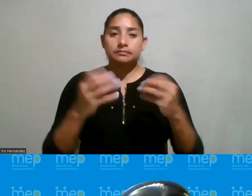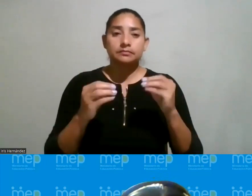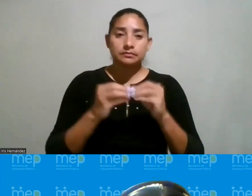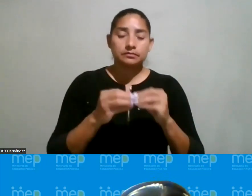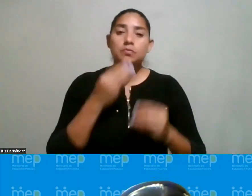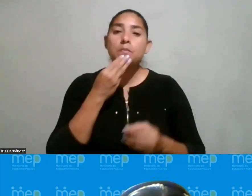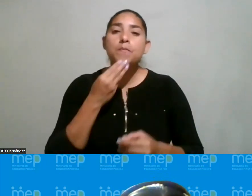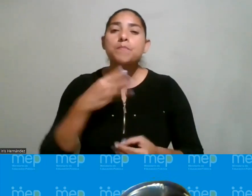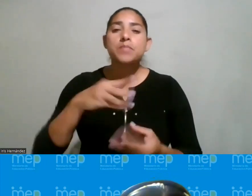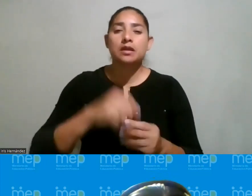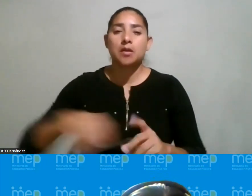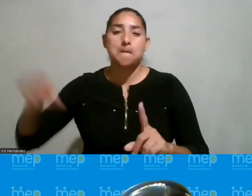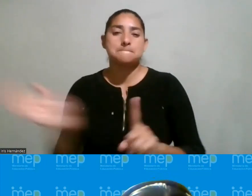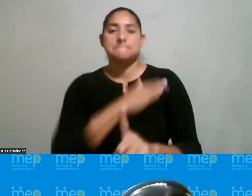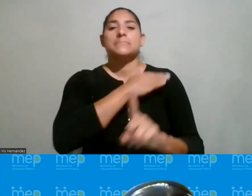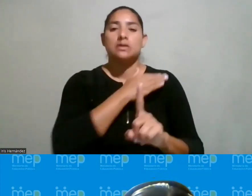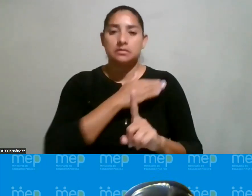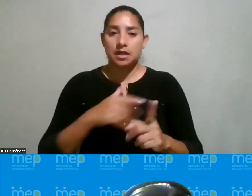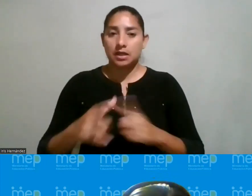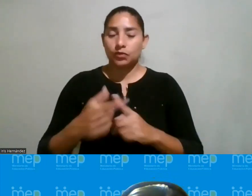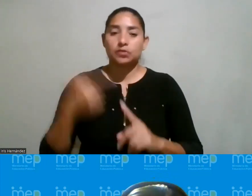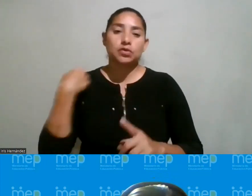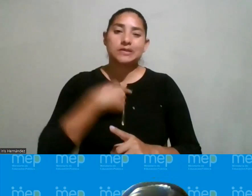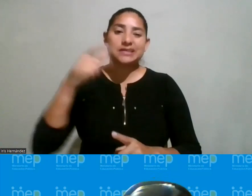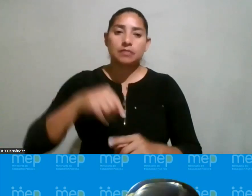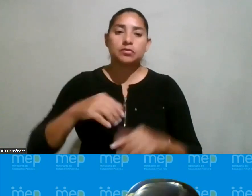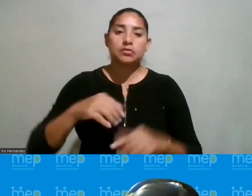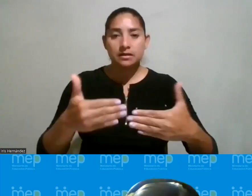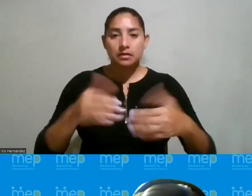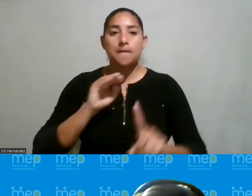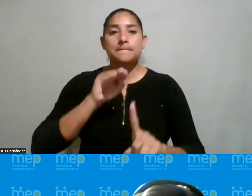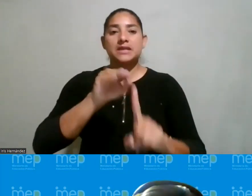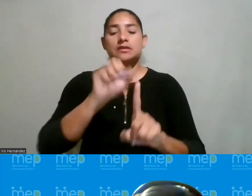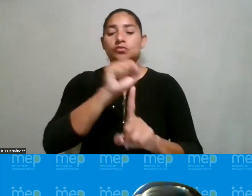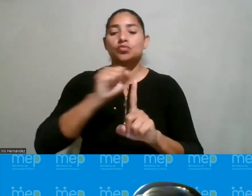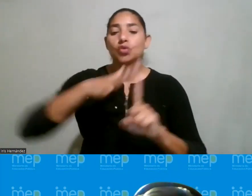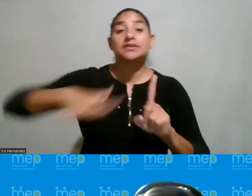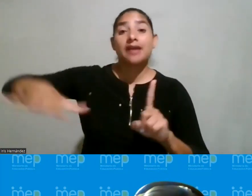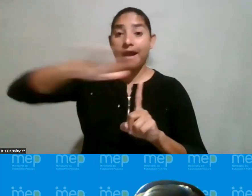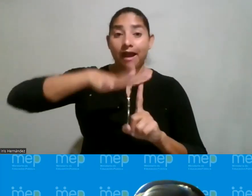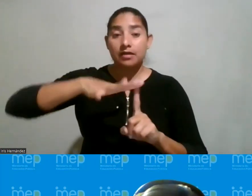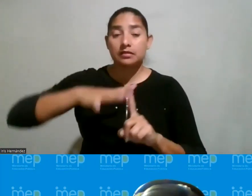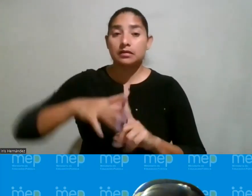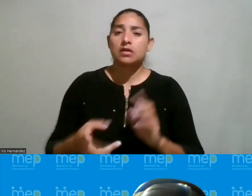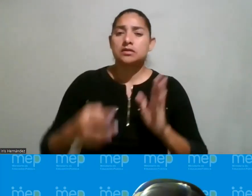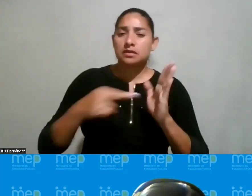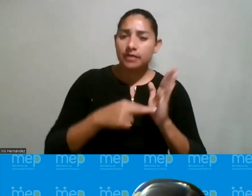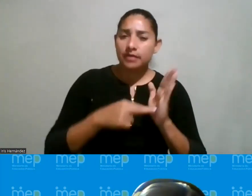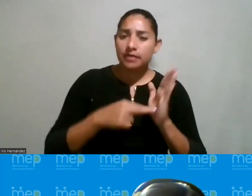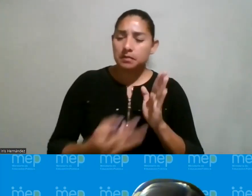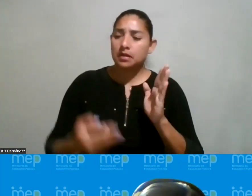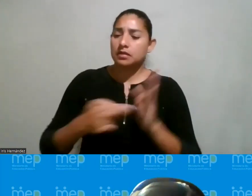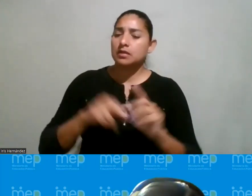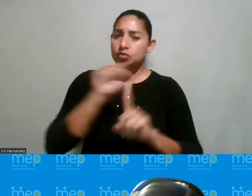miel que con garrote tenemos que ir planteando un mensaje como sociedad lo frecuente en esta sociedad